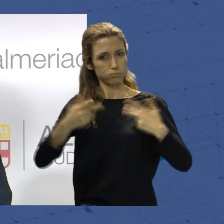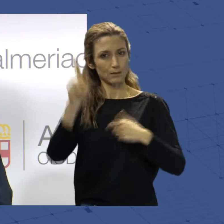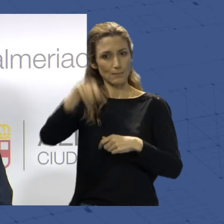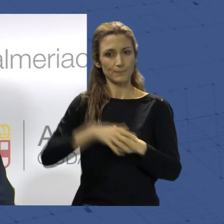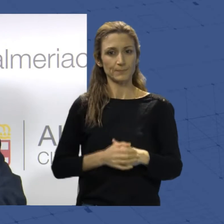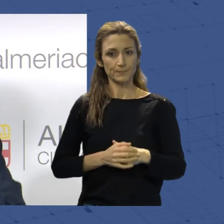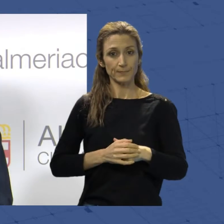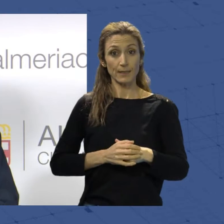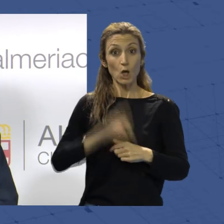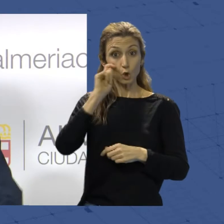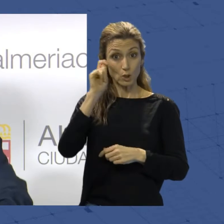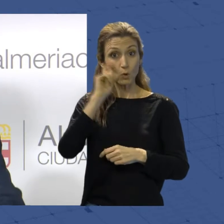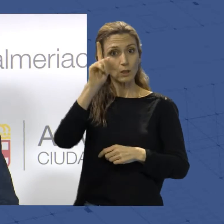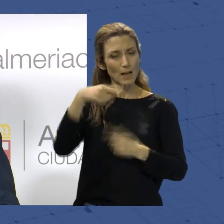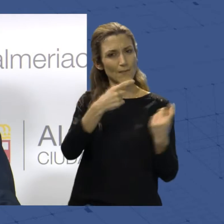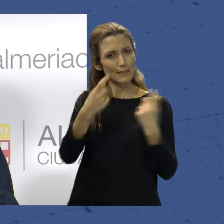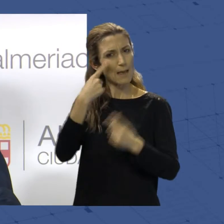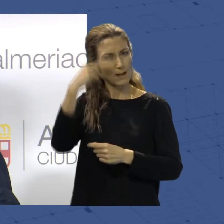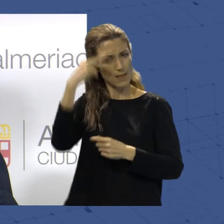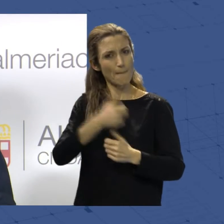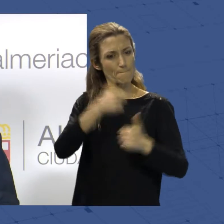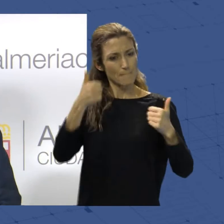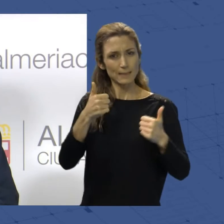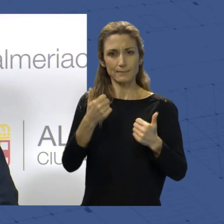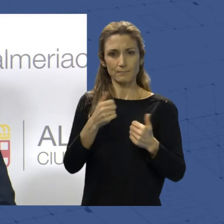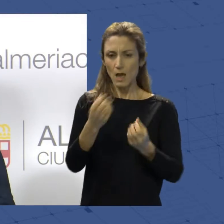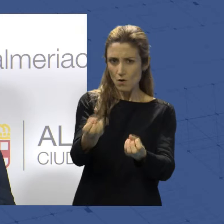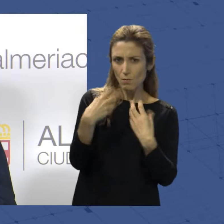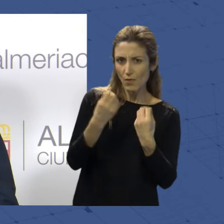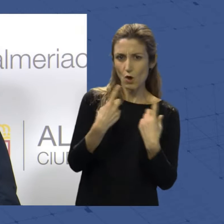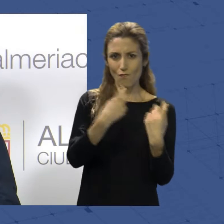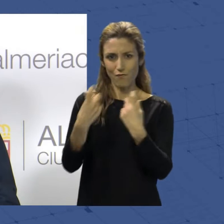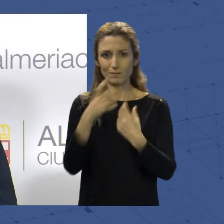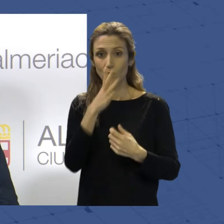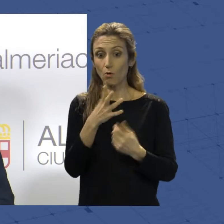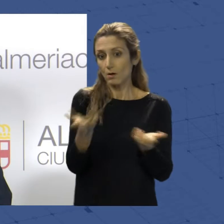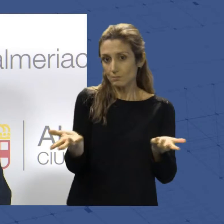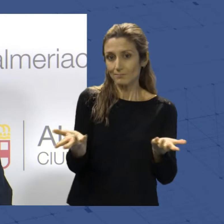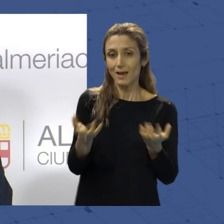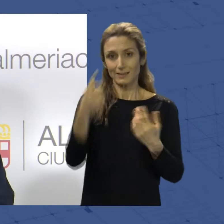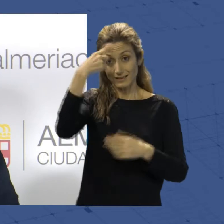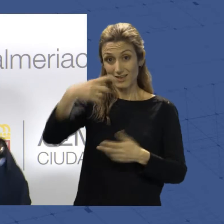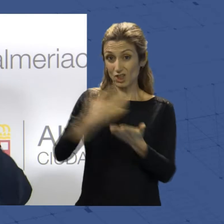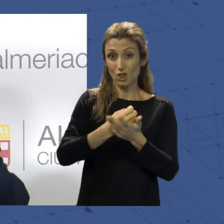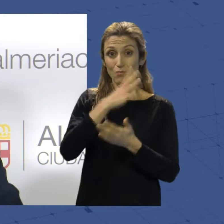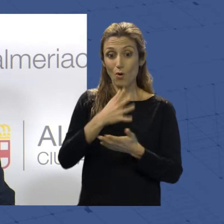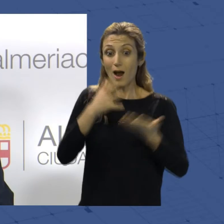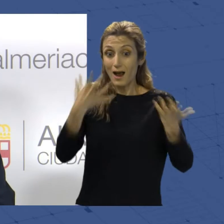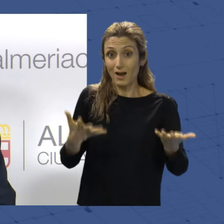el turista cada vez lo que necesitan es mucha más experiencia y muchísima más información. Información, pues, porque, como bien sabéis, estamos